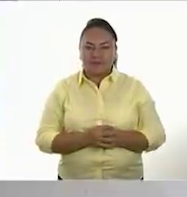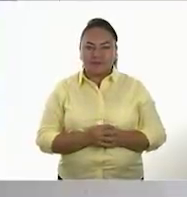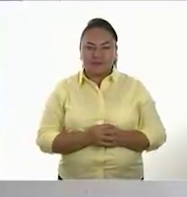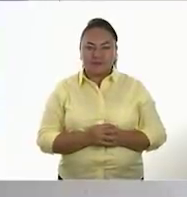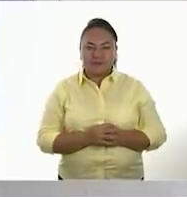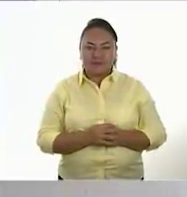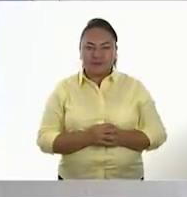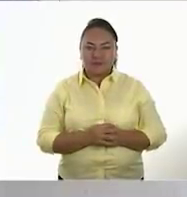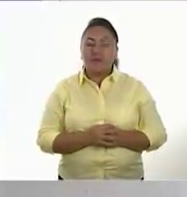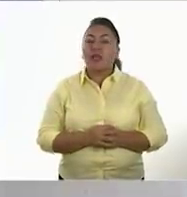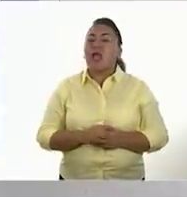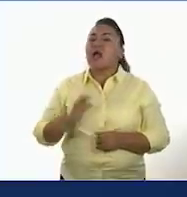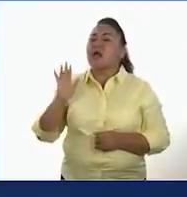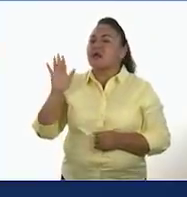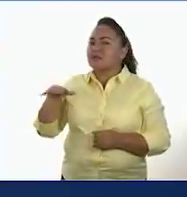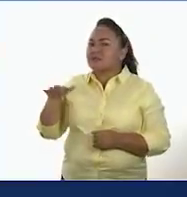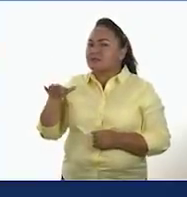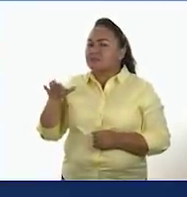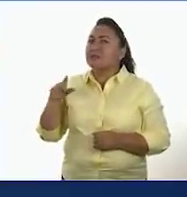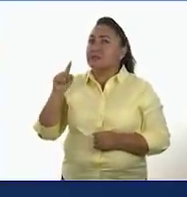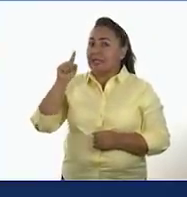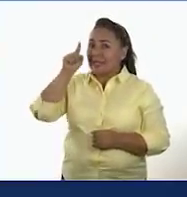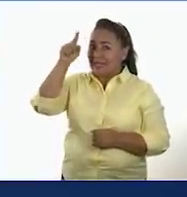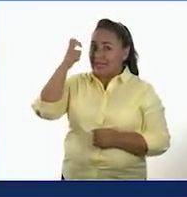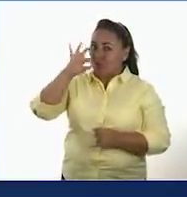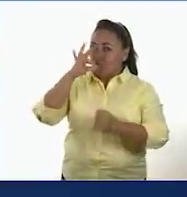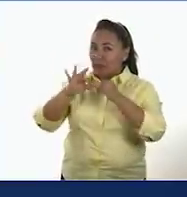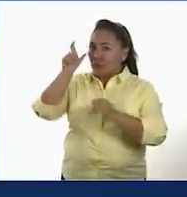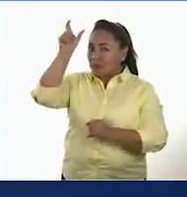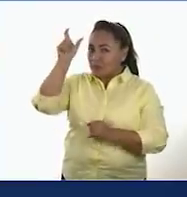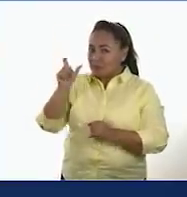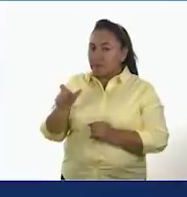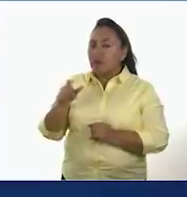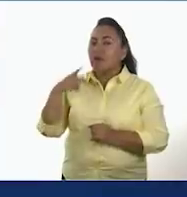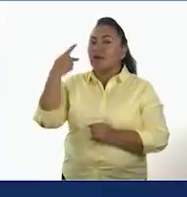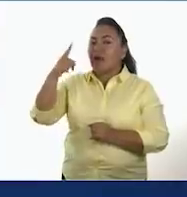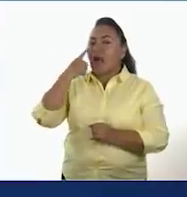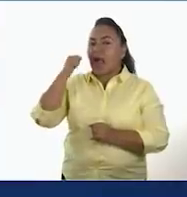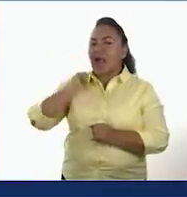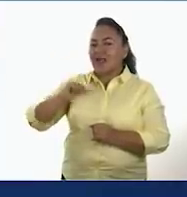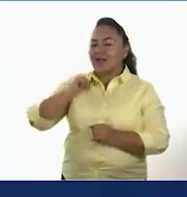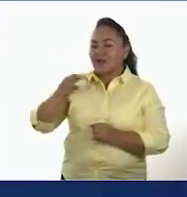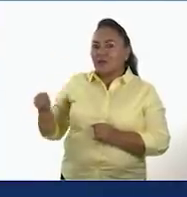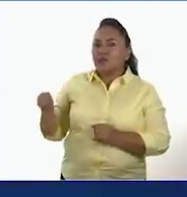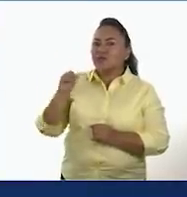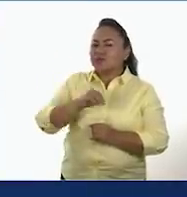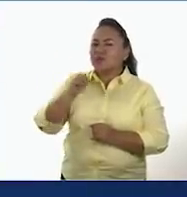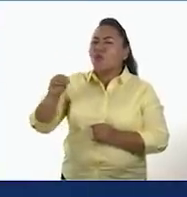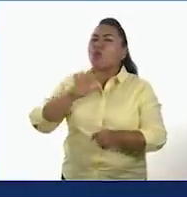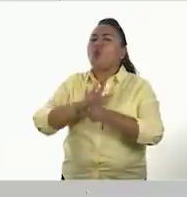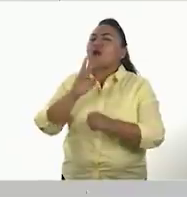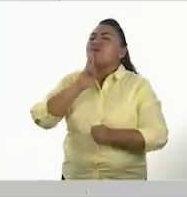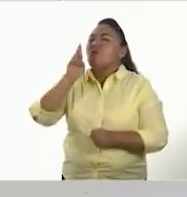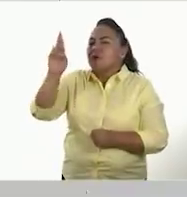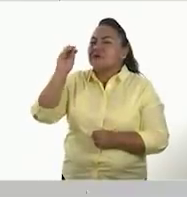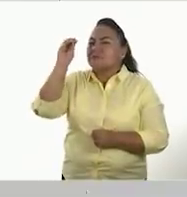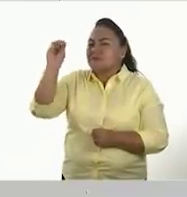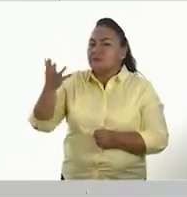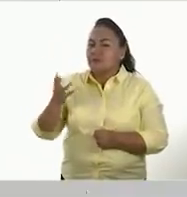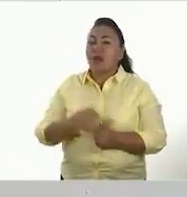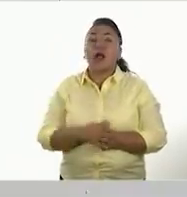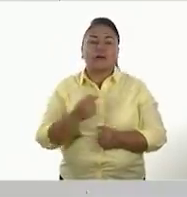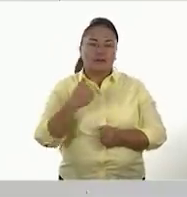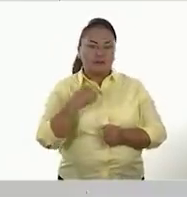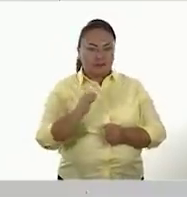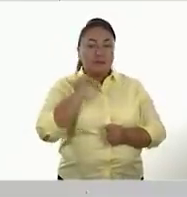Y entonces, ahí, en cuanto a los nómadas, ¿cuál podría ser una de las tantas respuestas que podrían poner? Bueno, aquí